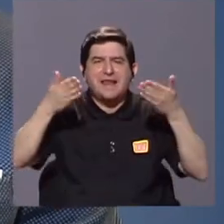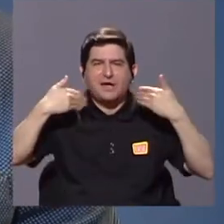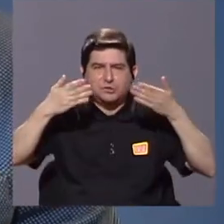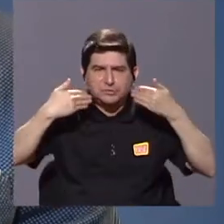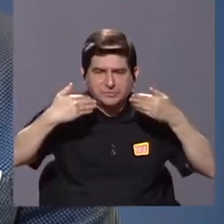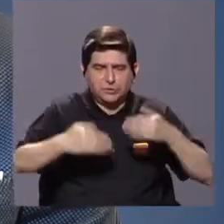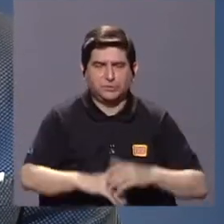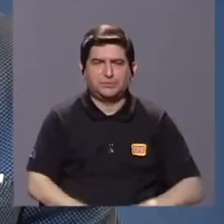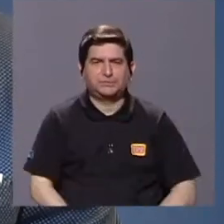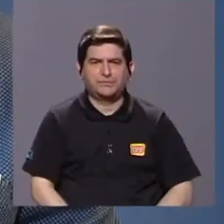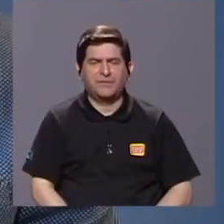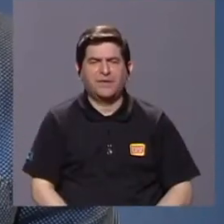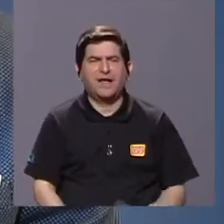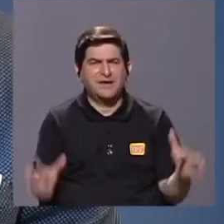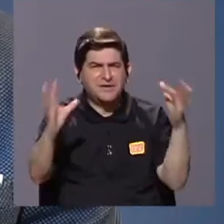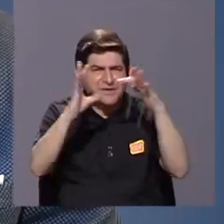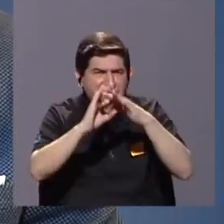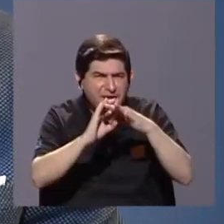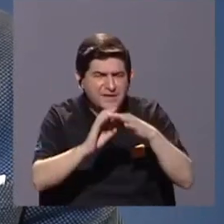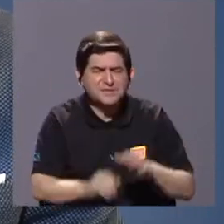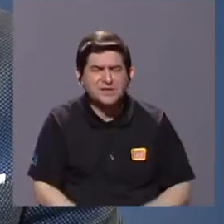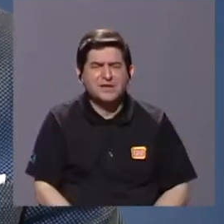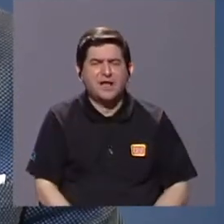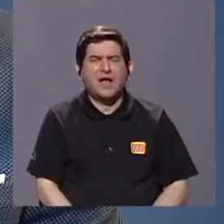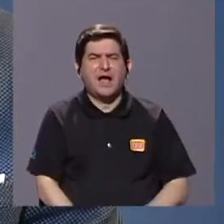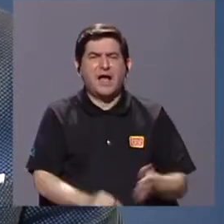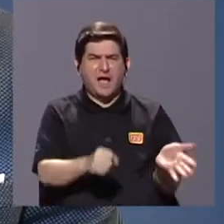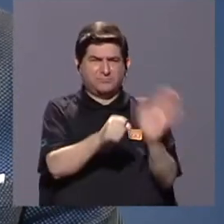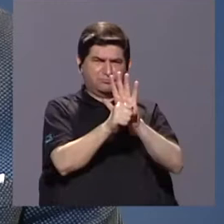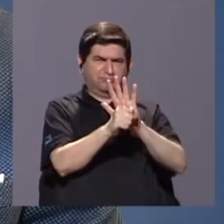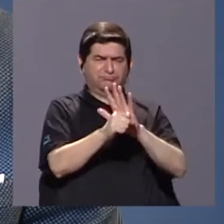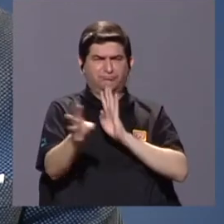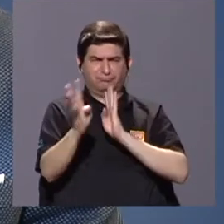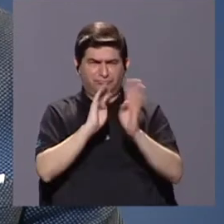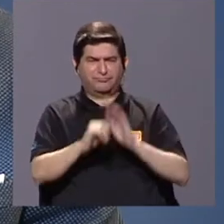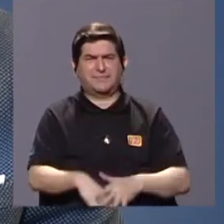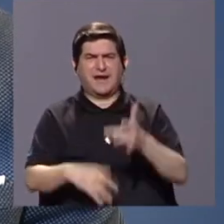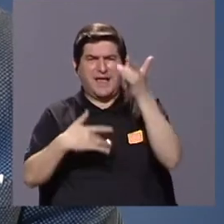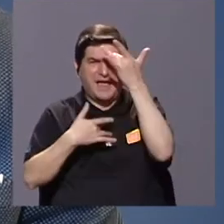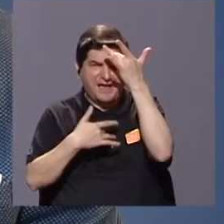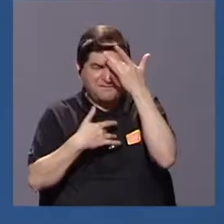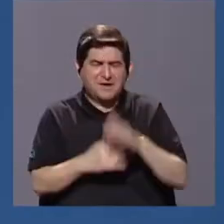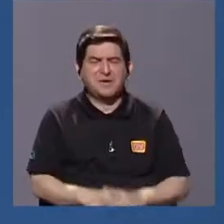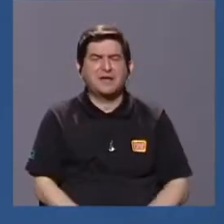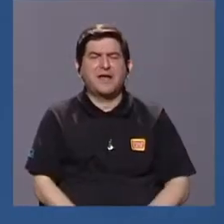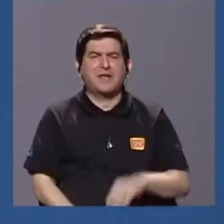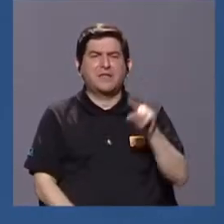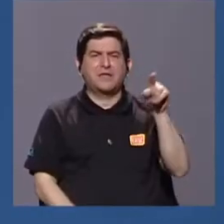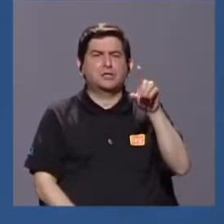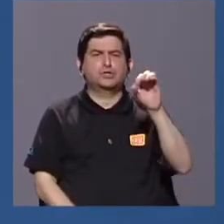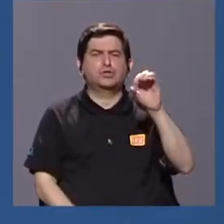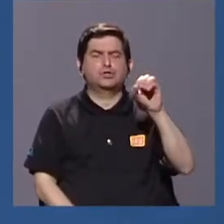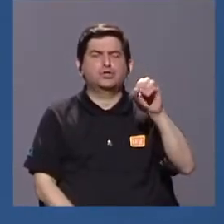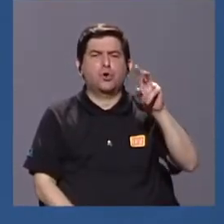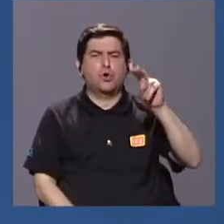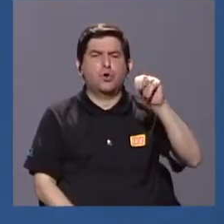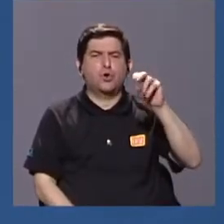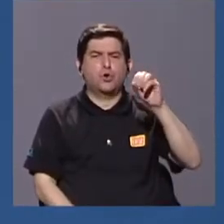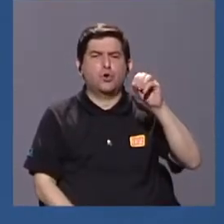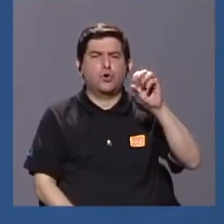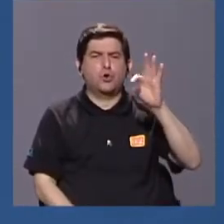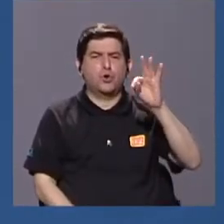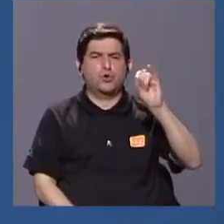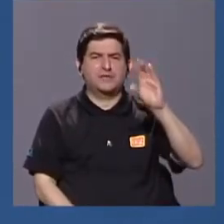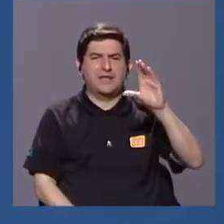propósito del origen del COVID-19, se ha hablado de enfermedades zoonóticas y